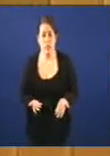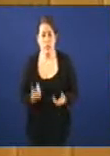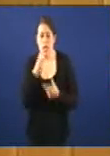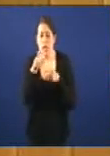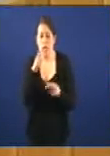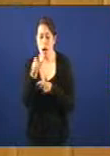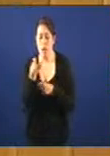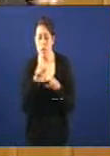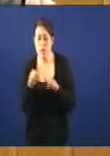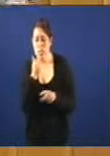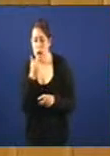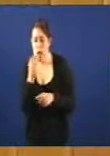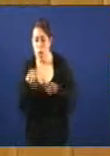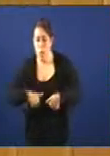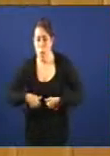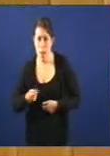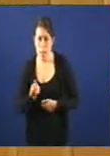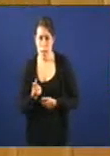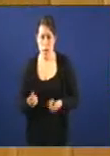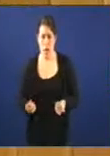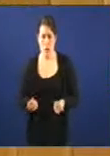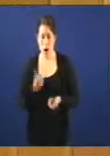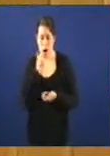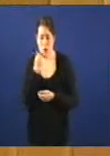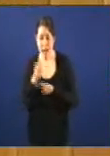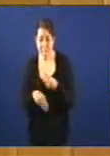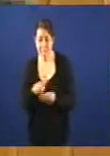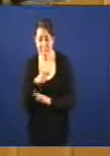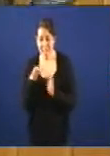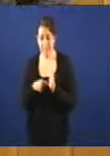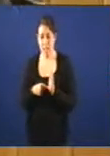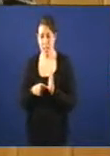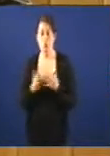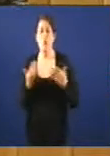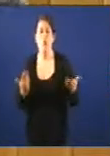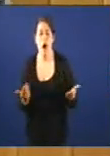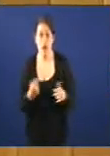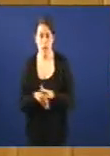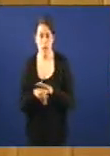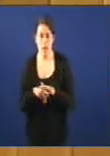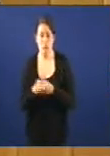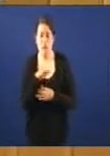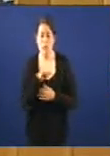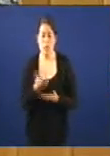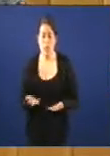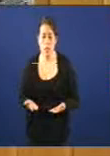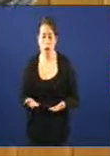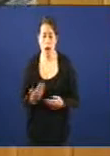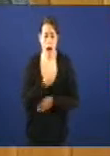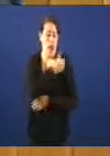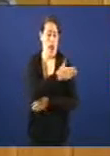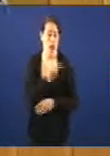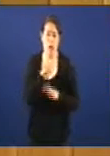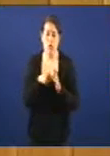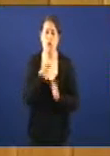a devolución dos cartos reclamaron a empresa que execute a legalidade donde está a realidade desa xestión vostedes dice que está do lado da legalidade mire